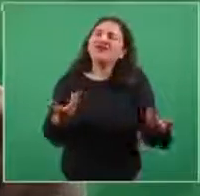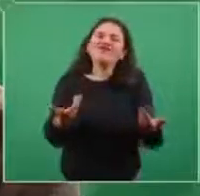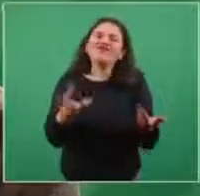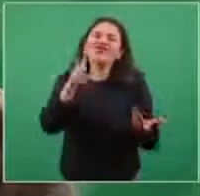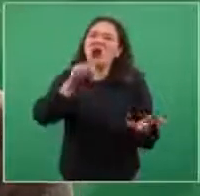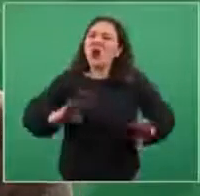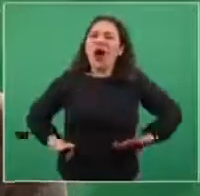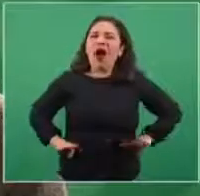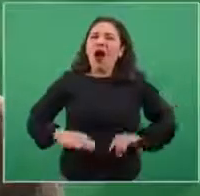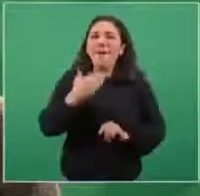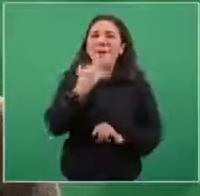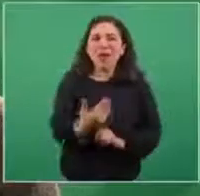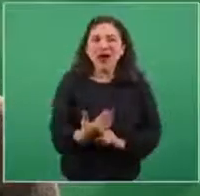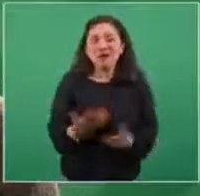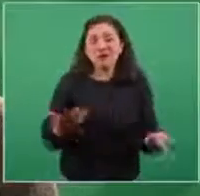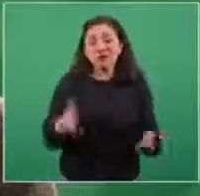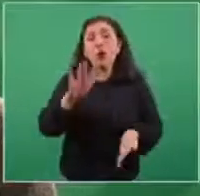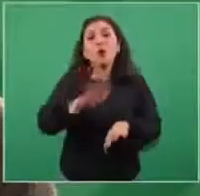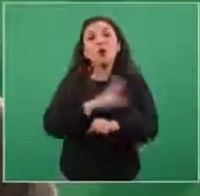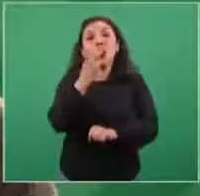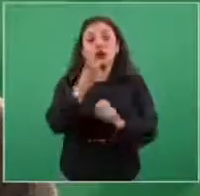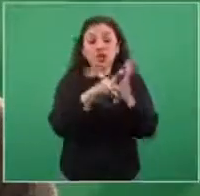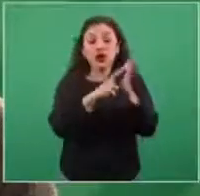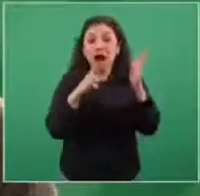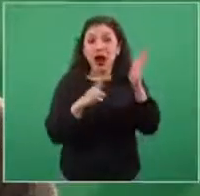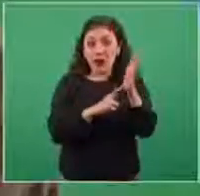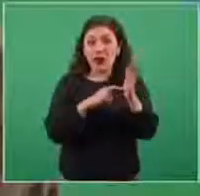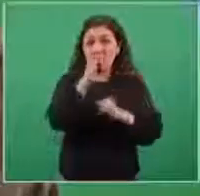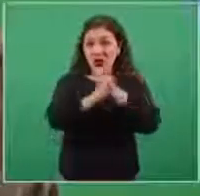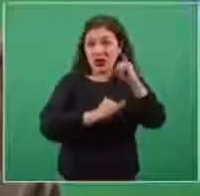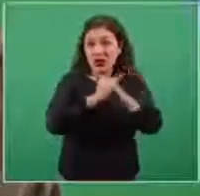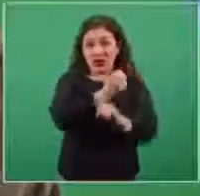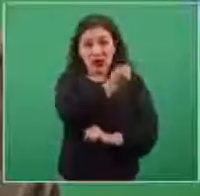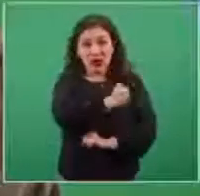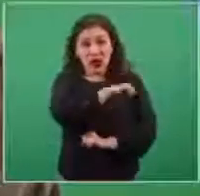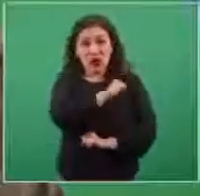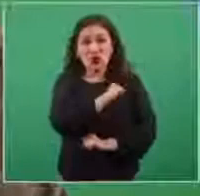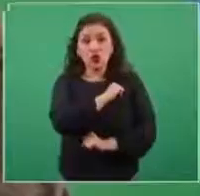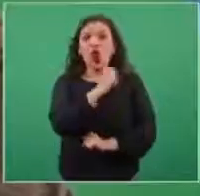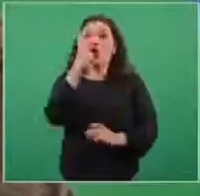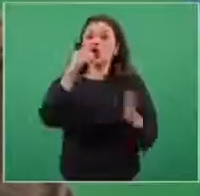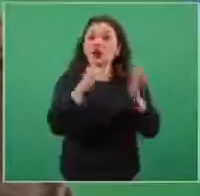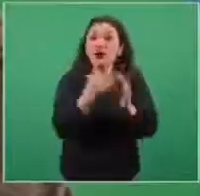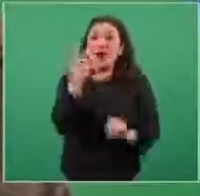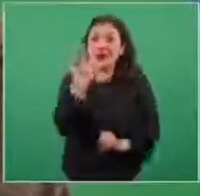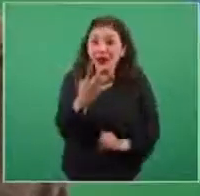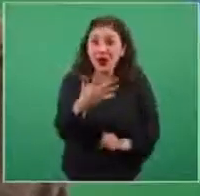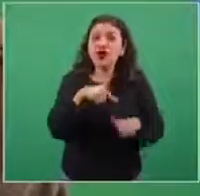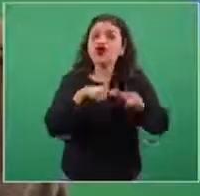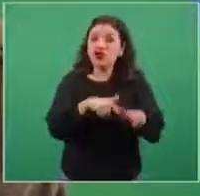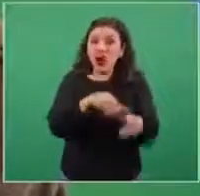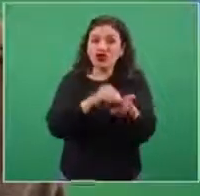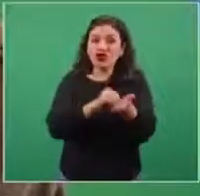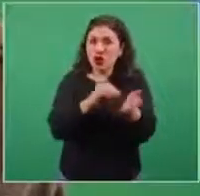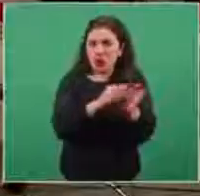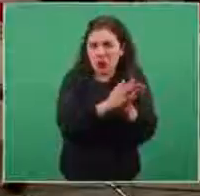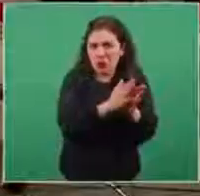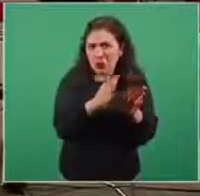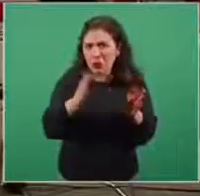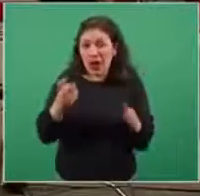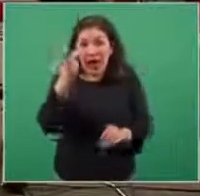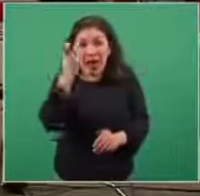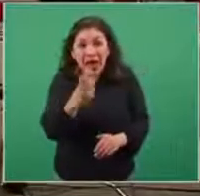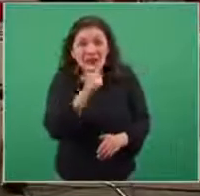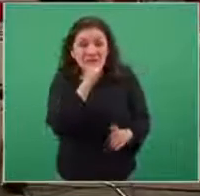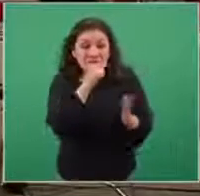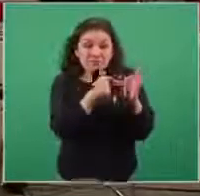Y es por esto que el Reglamento Sanitario Internacional 2005, pero que es el que sigue vigente, desde